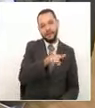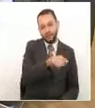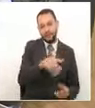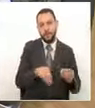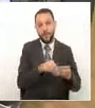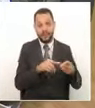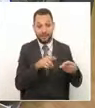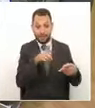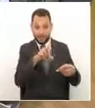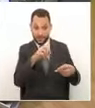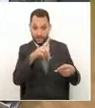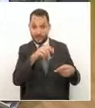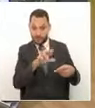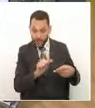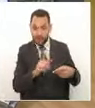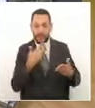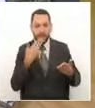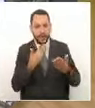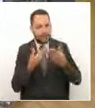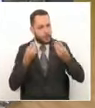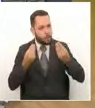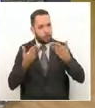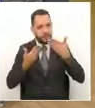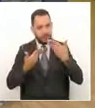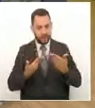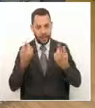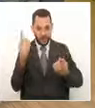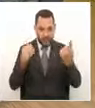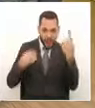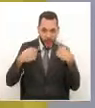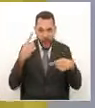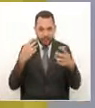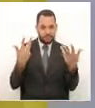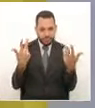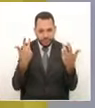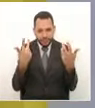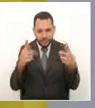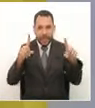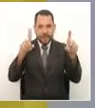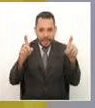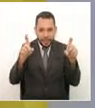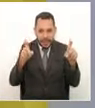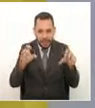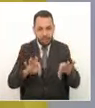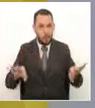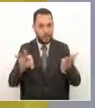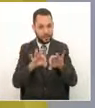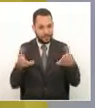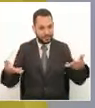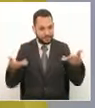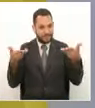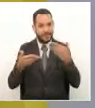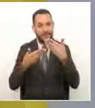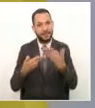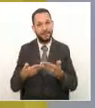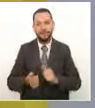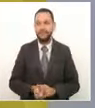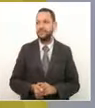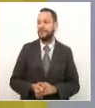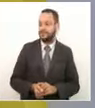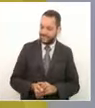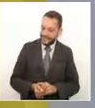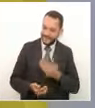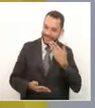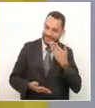De todas maneras, Andrés, mil y mil gracias y recuerden que tiene un oyente más en la vida. Muchas gracias, hombre.